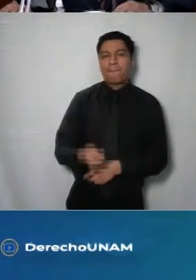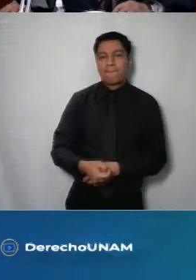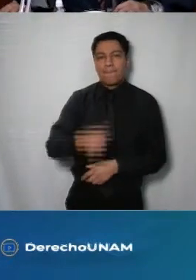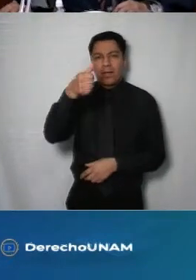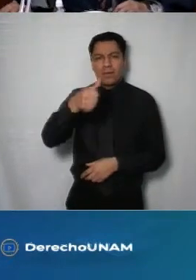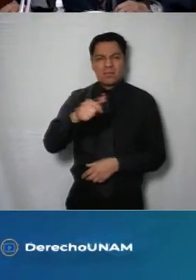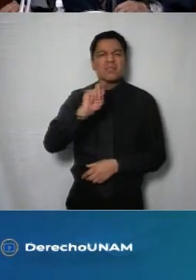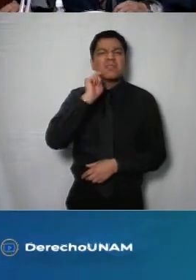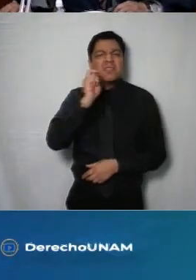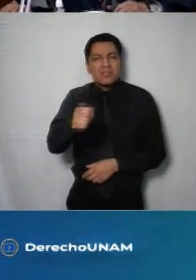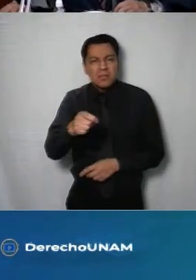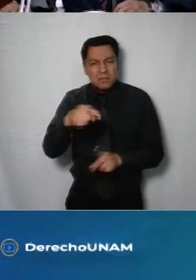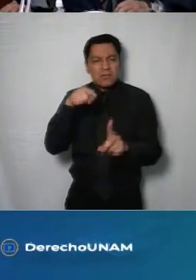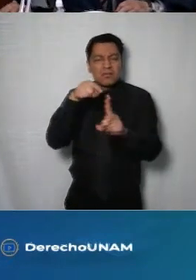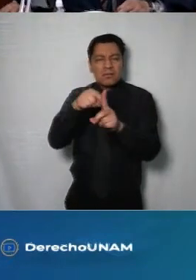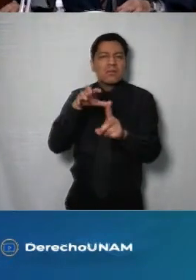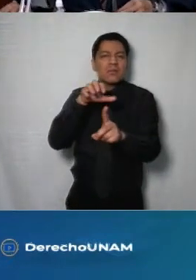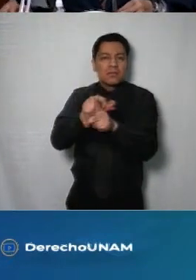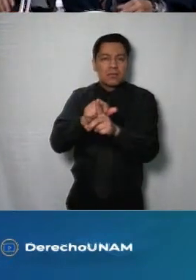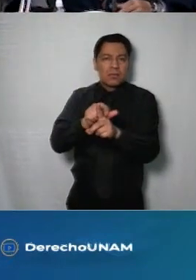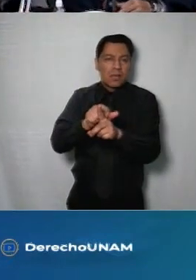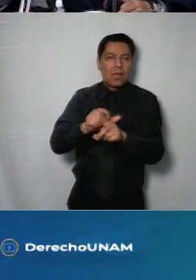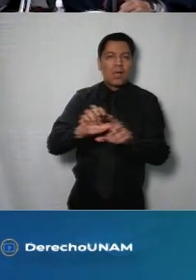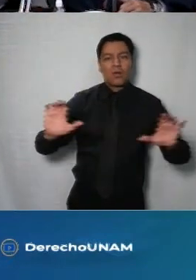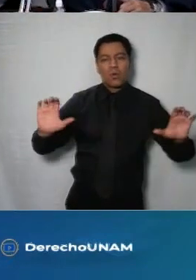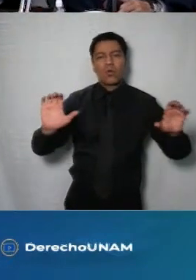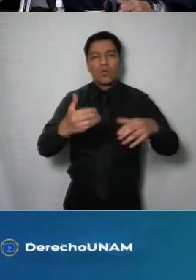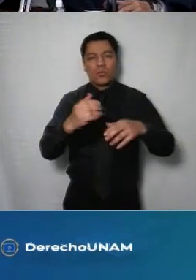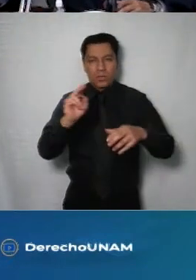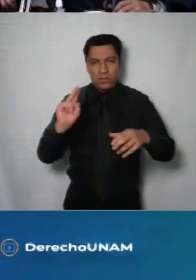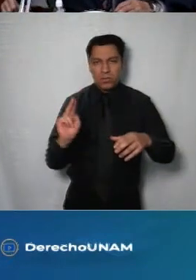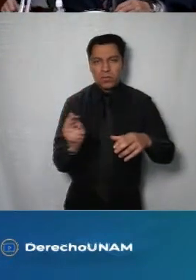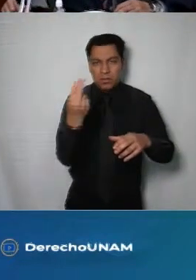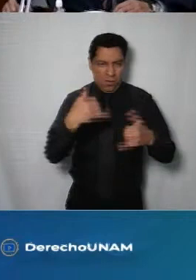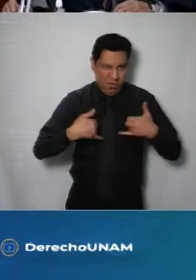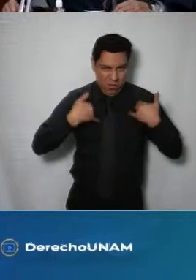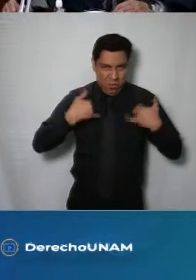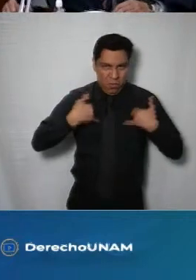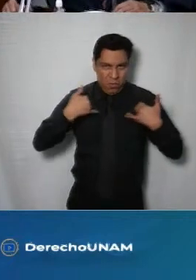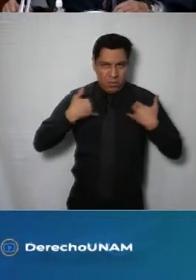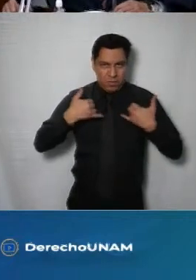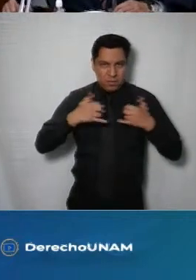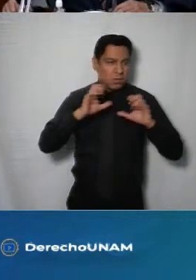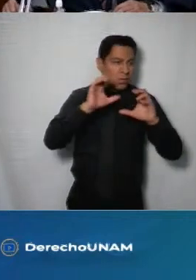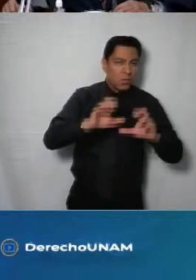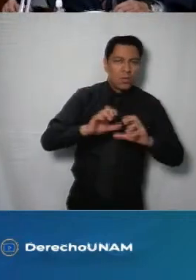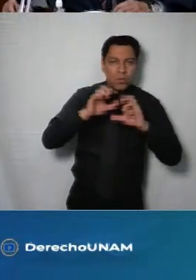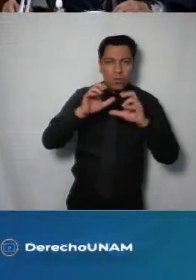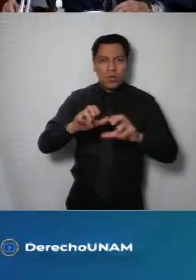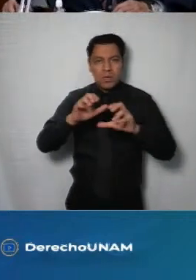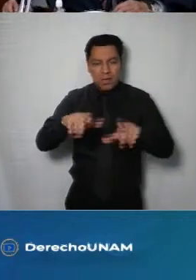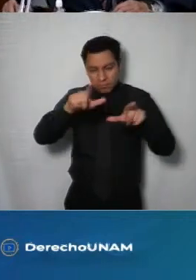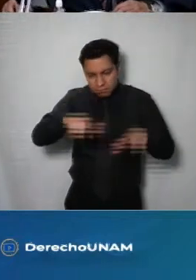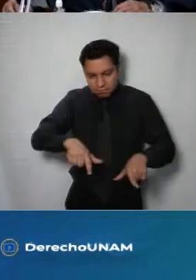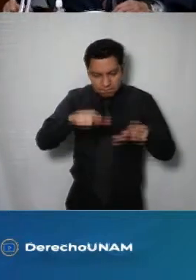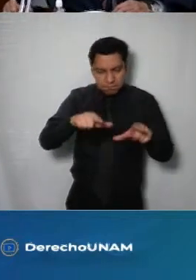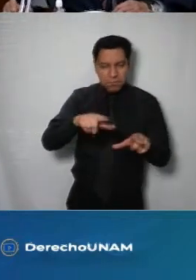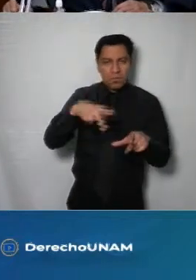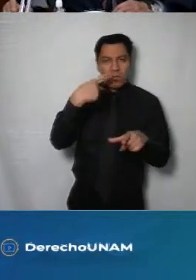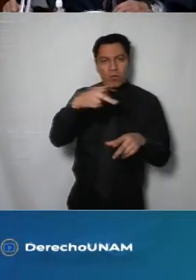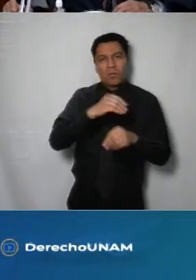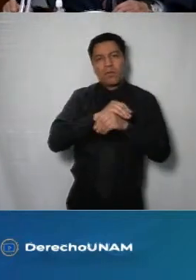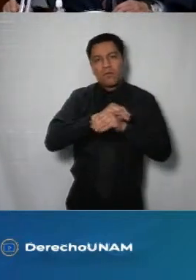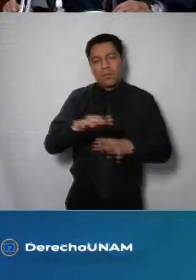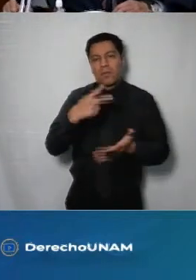y la privacidad entre la comunidad universitaria de este gran país sin más también reitero mi más amplio